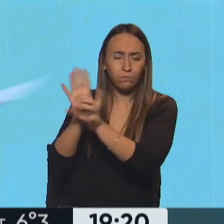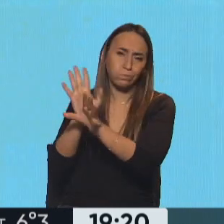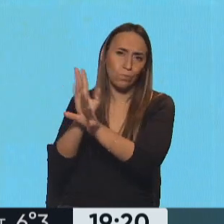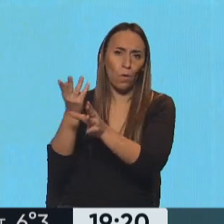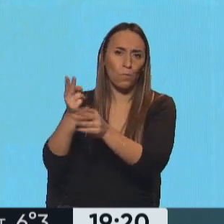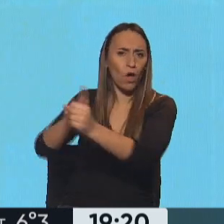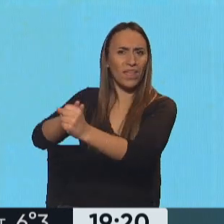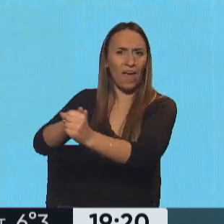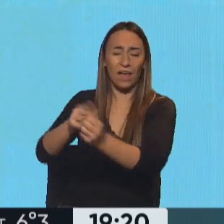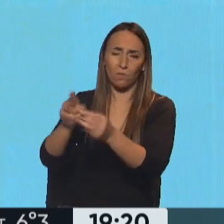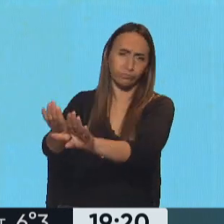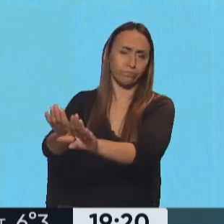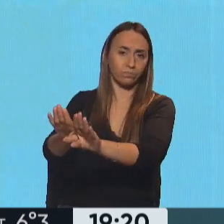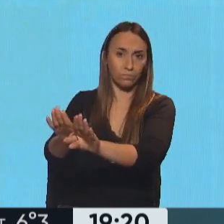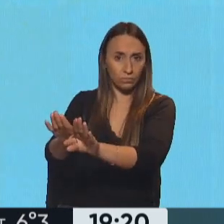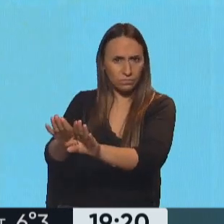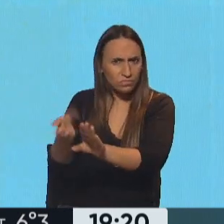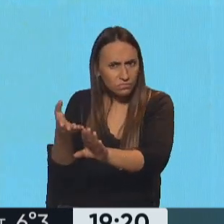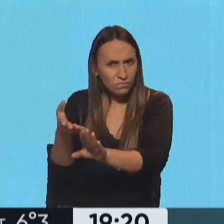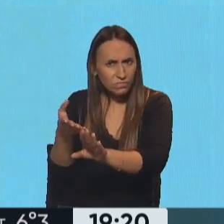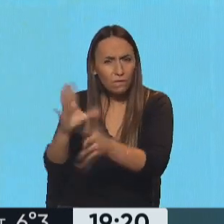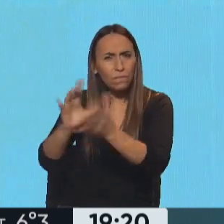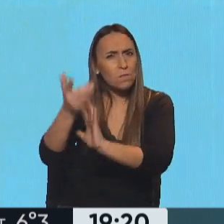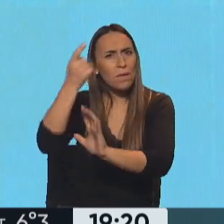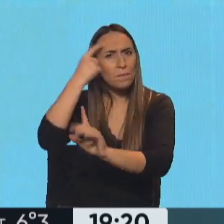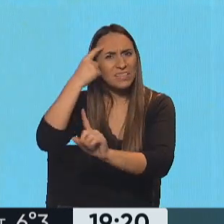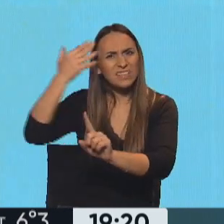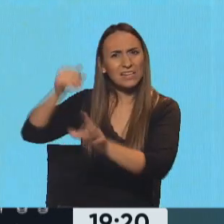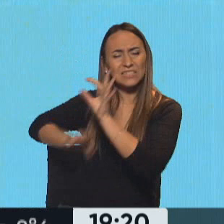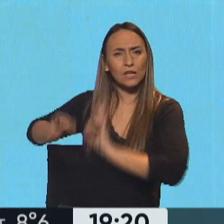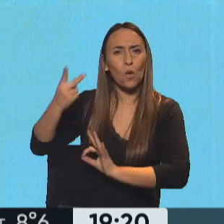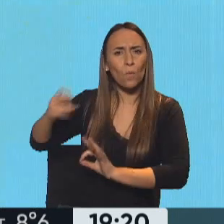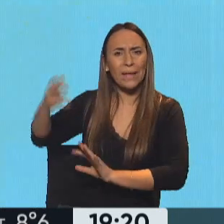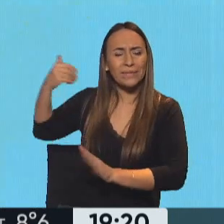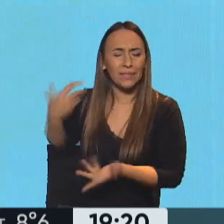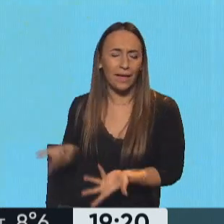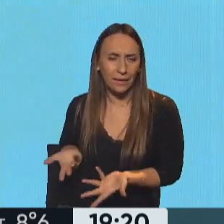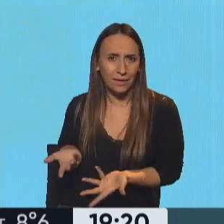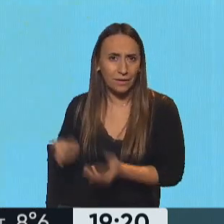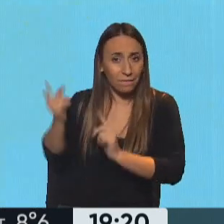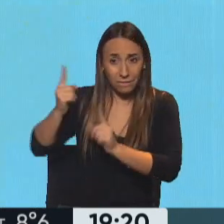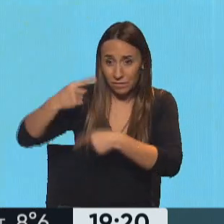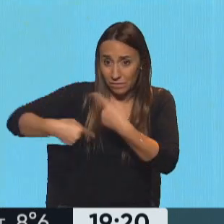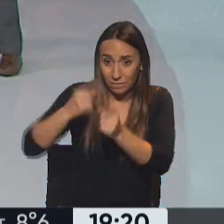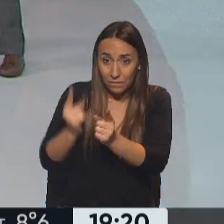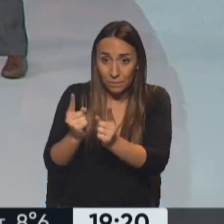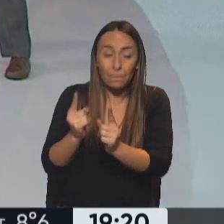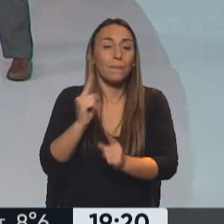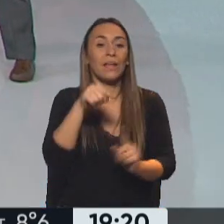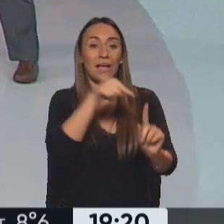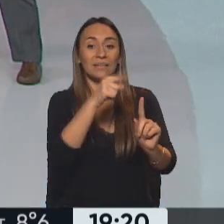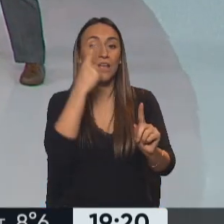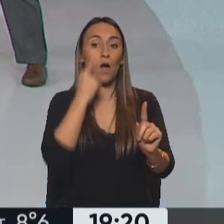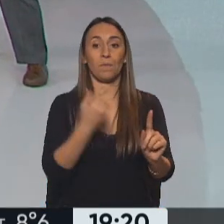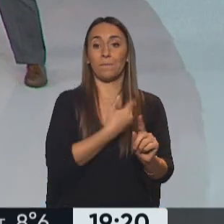bloqueada con lógicas del siglo XX. Y además, ¿qué dijo este hombre que es tan importante